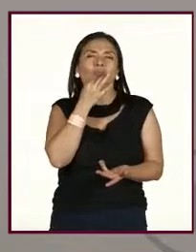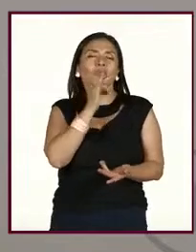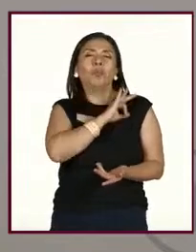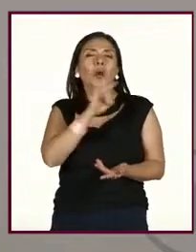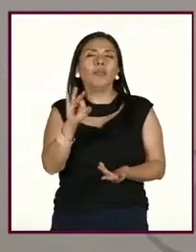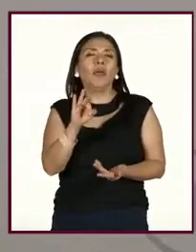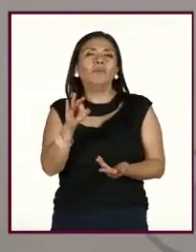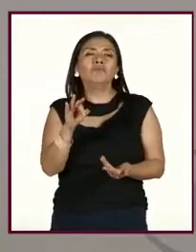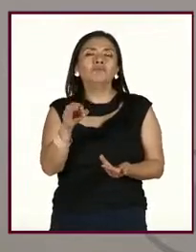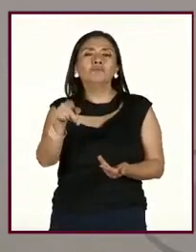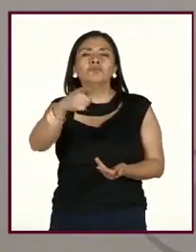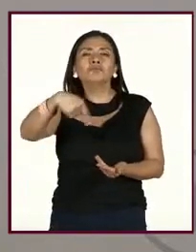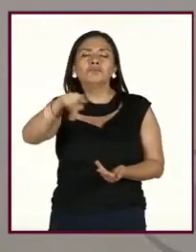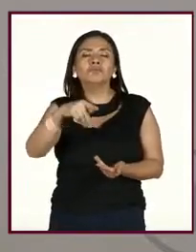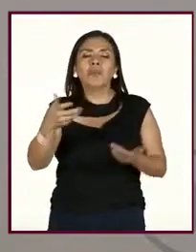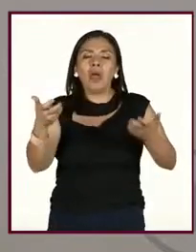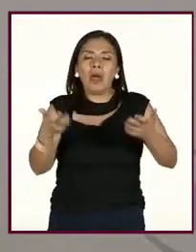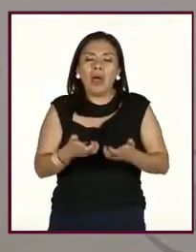lo mejor, de poder, este,